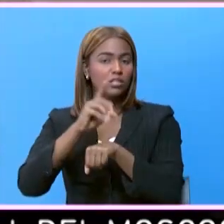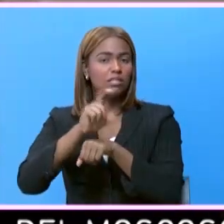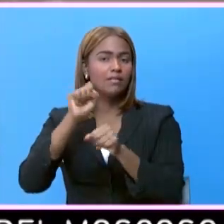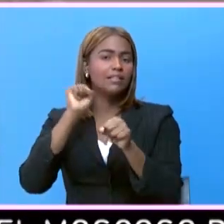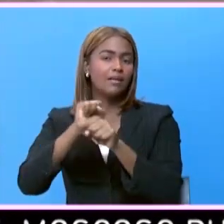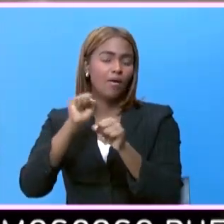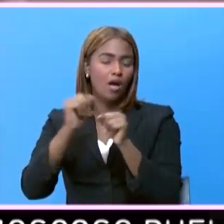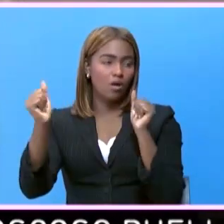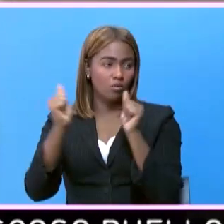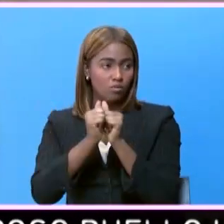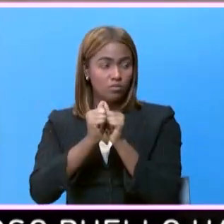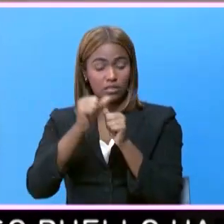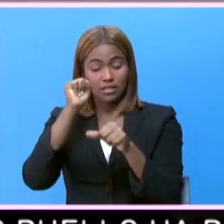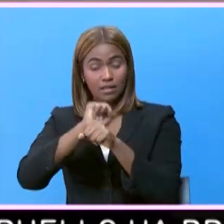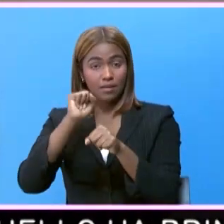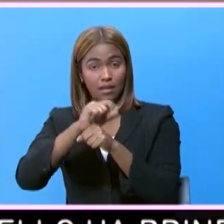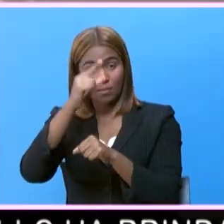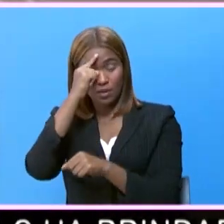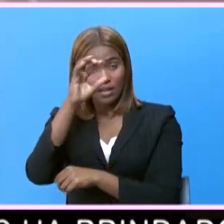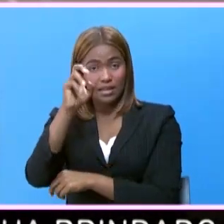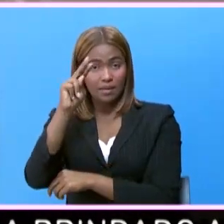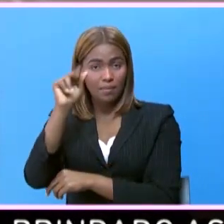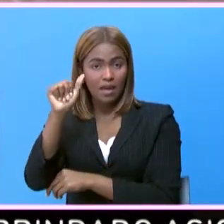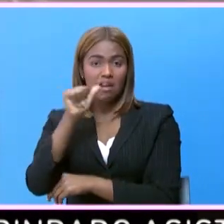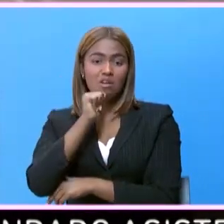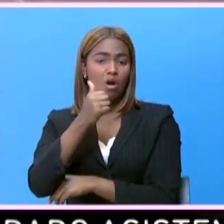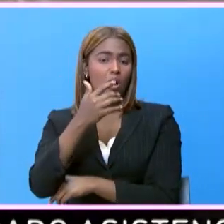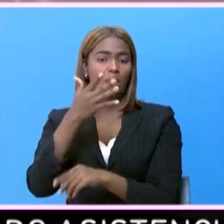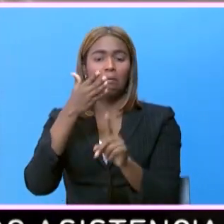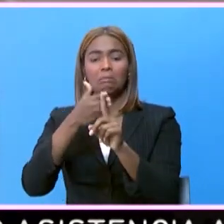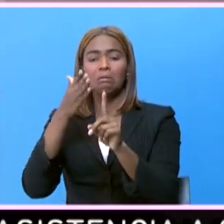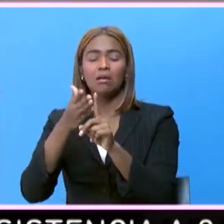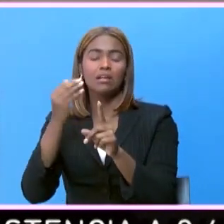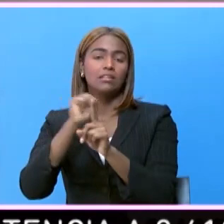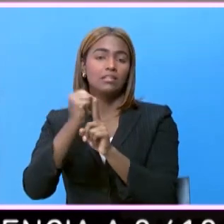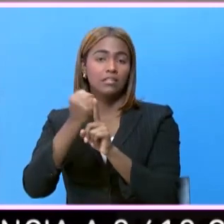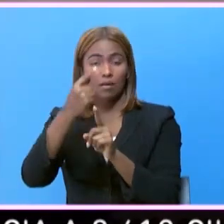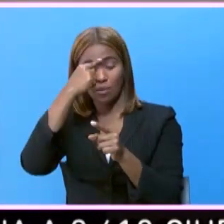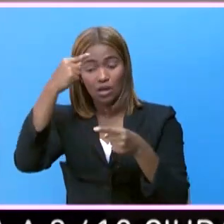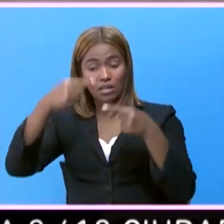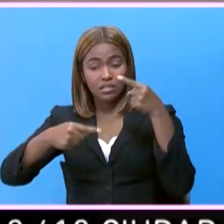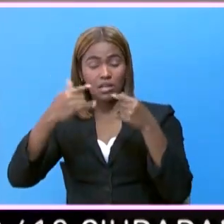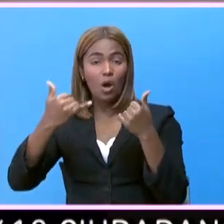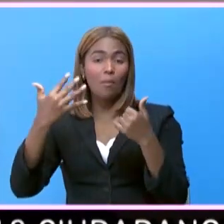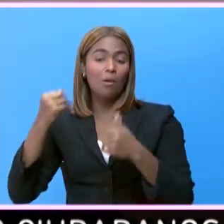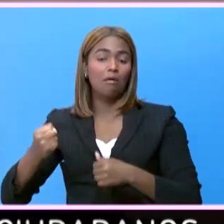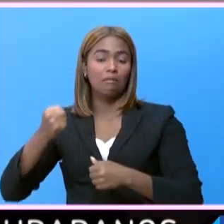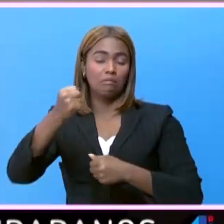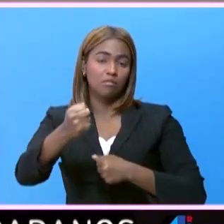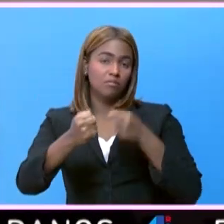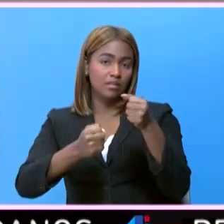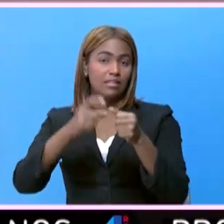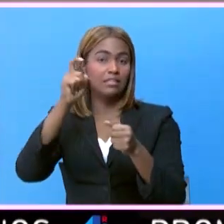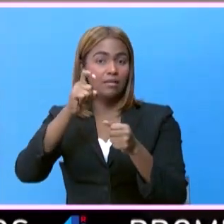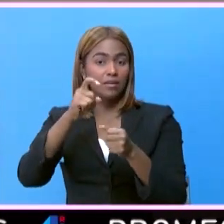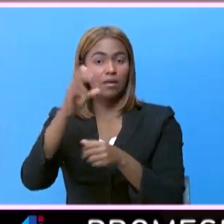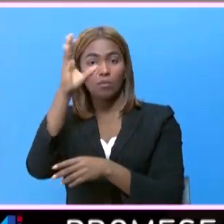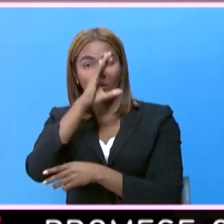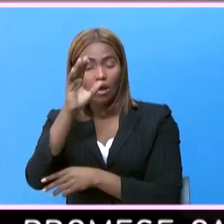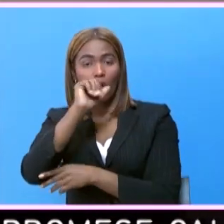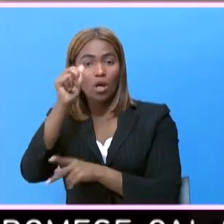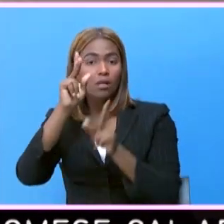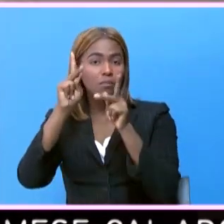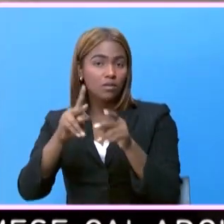juntos, trabajen por el esgrima y no por las posiciones, porque la pelea de hoy es por la posición. Deben encontrar buenos